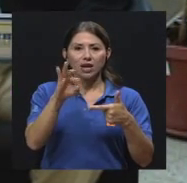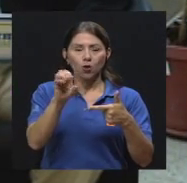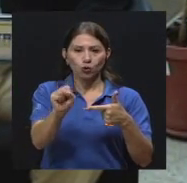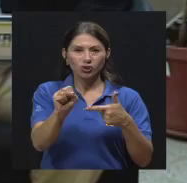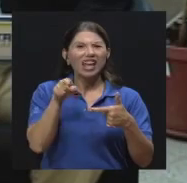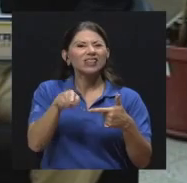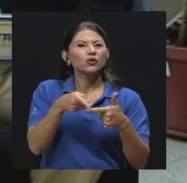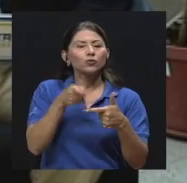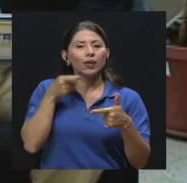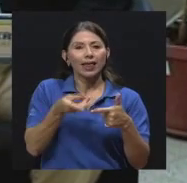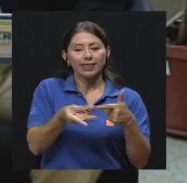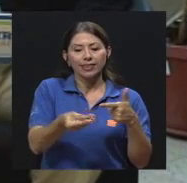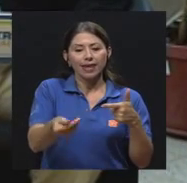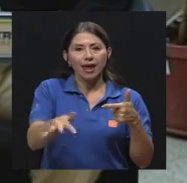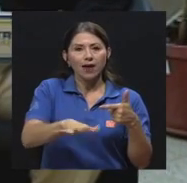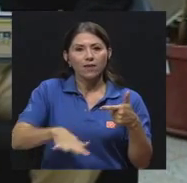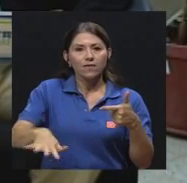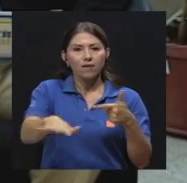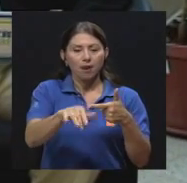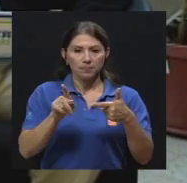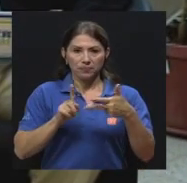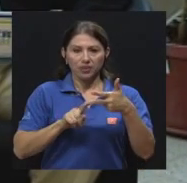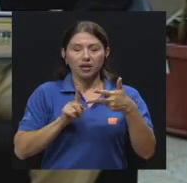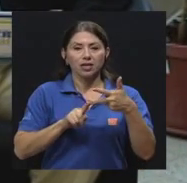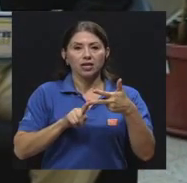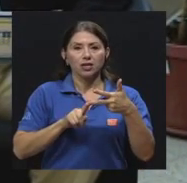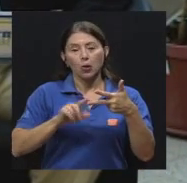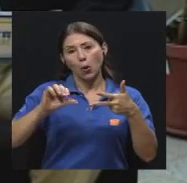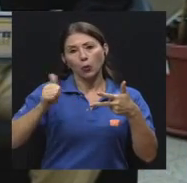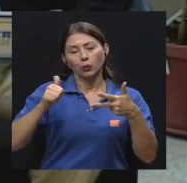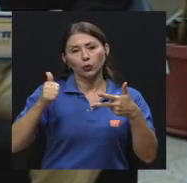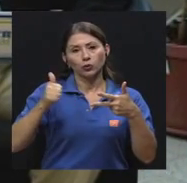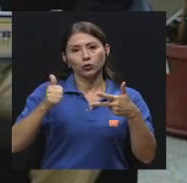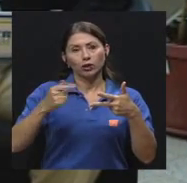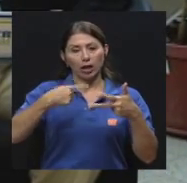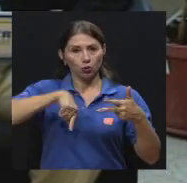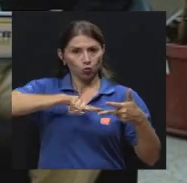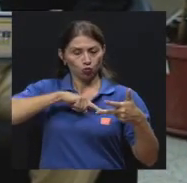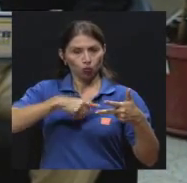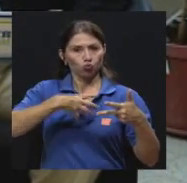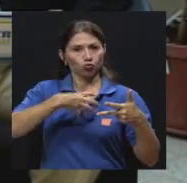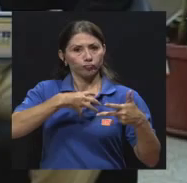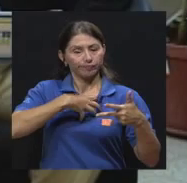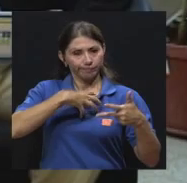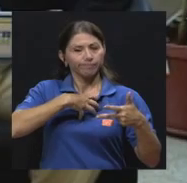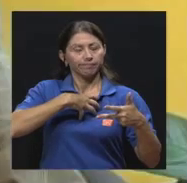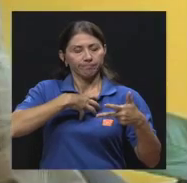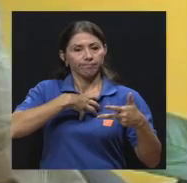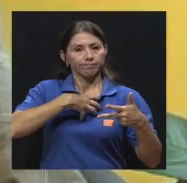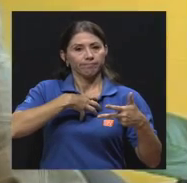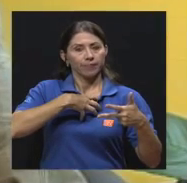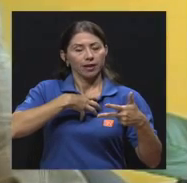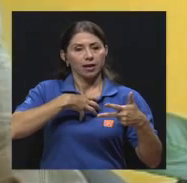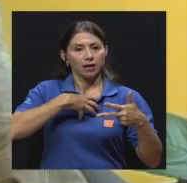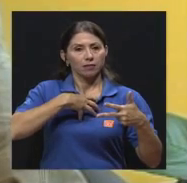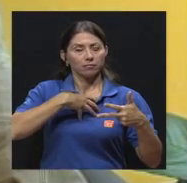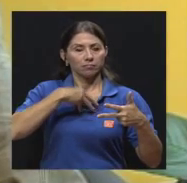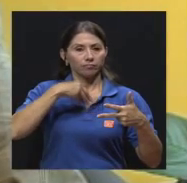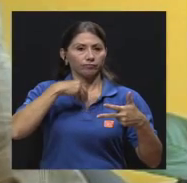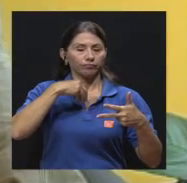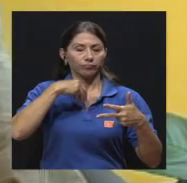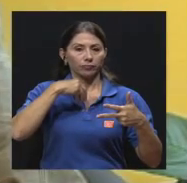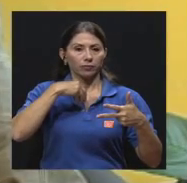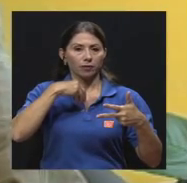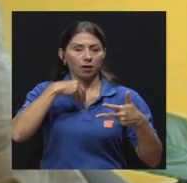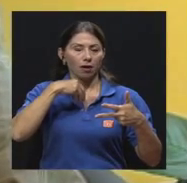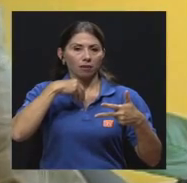Y hongos que provienen de nuestra, de la